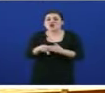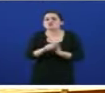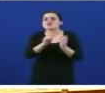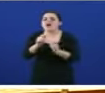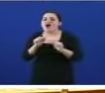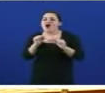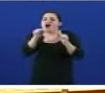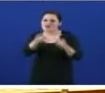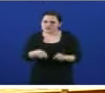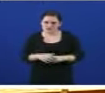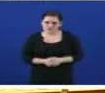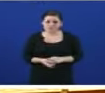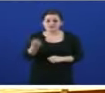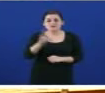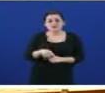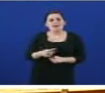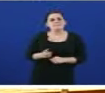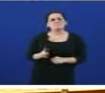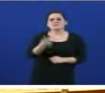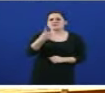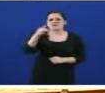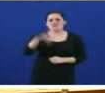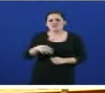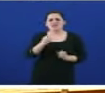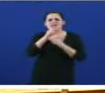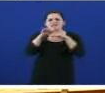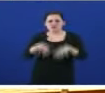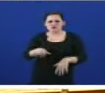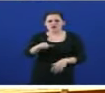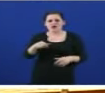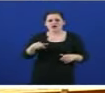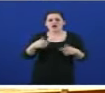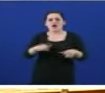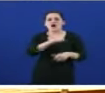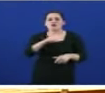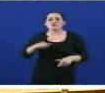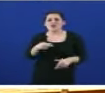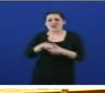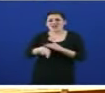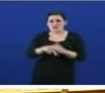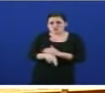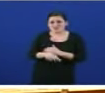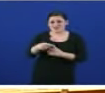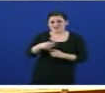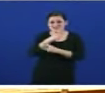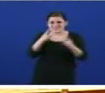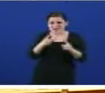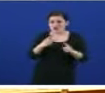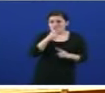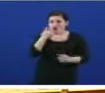Era de esperar. Por primeira vez na historia da autonomía os recursos educativos son menores que no ano anterior. 25